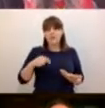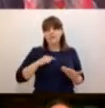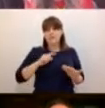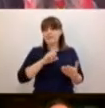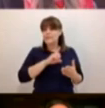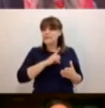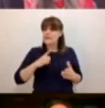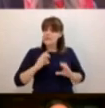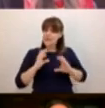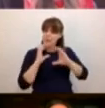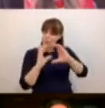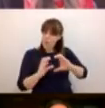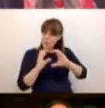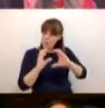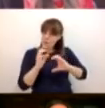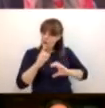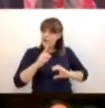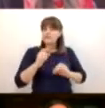cuidarlos, hay que cuidar a todos.